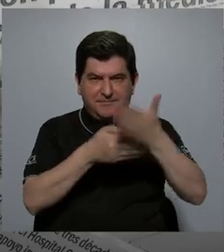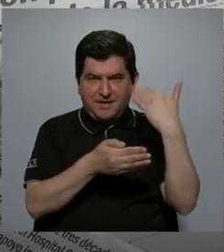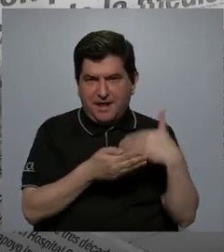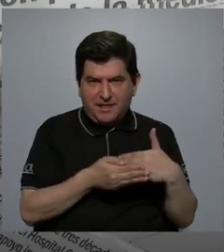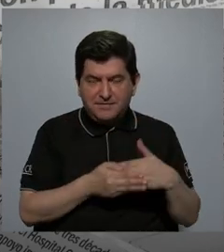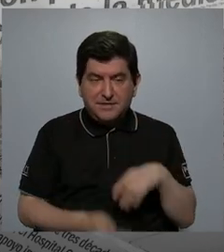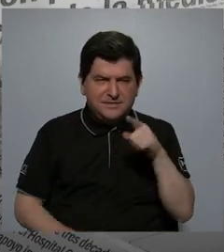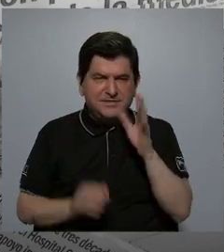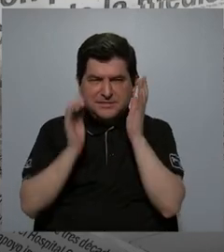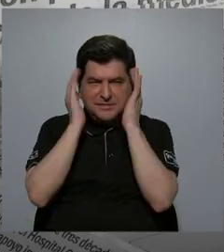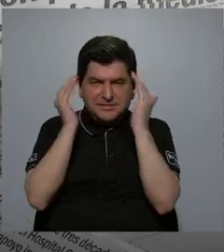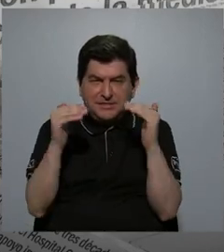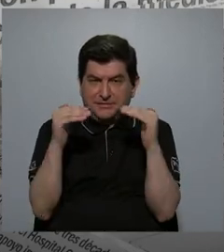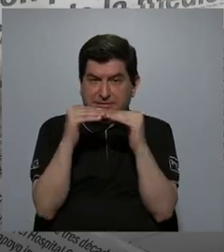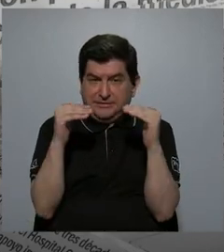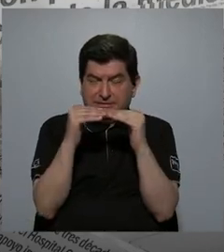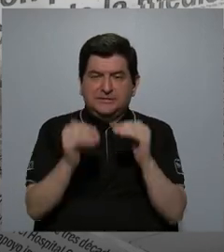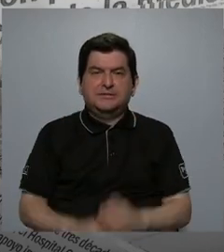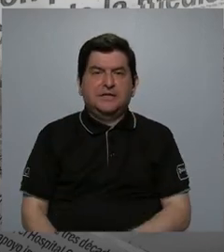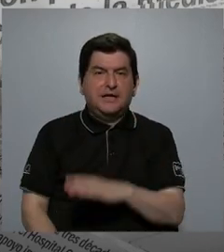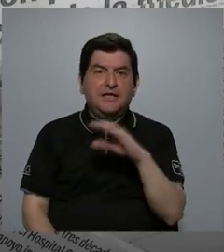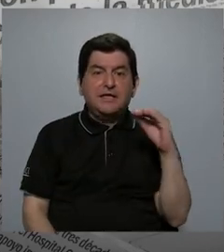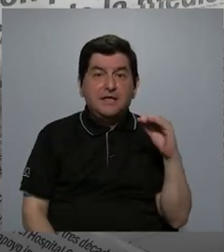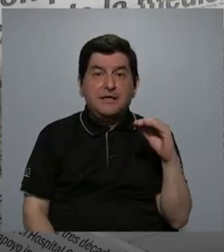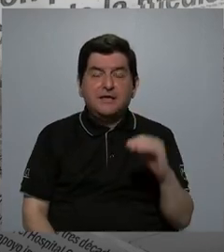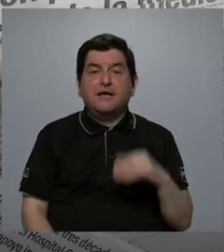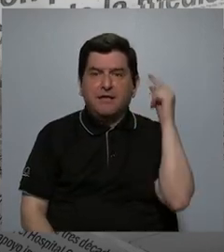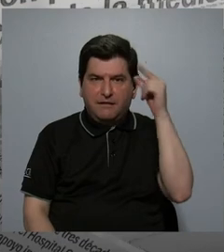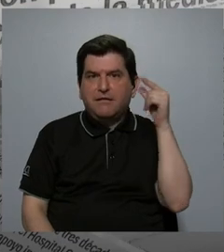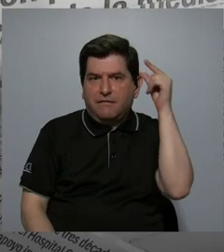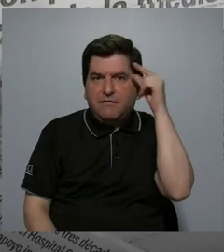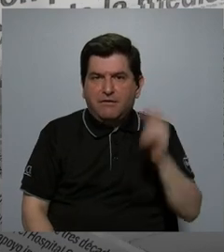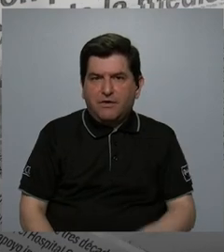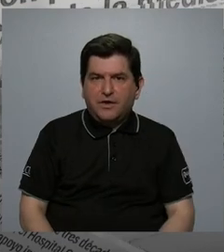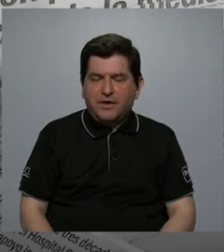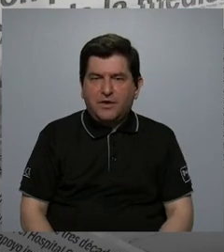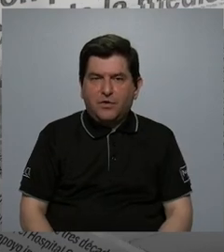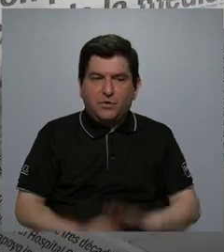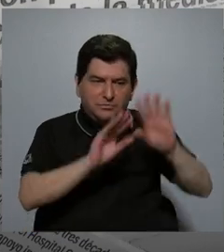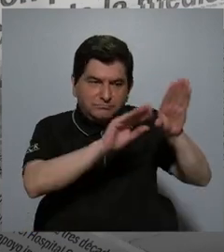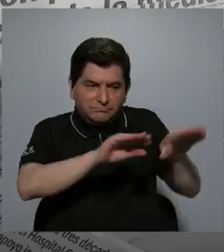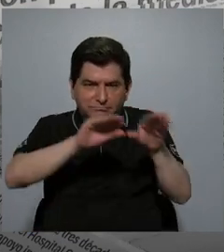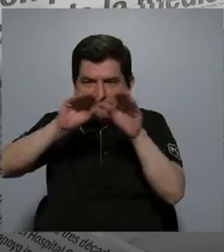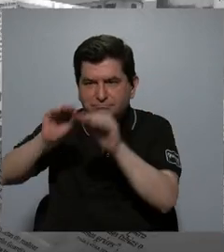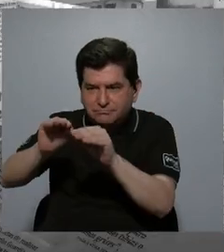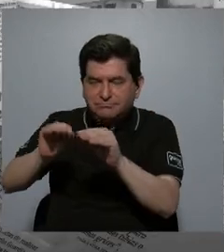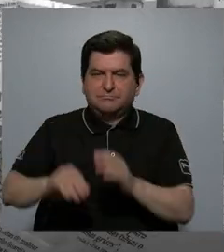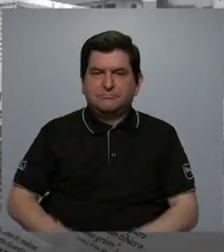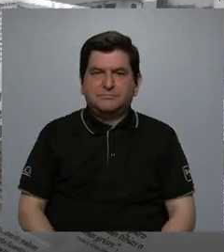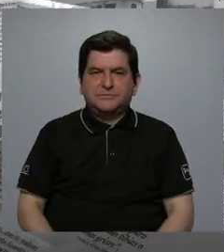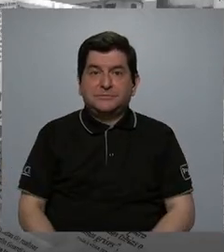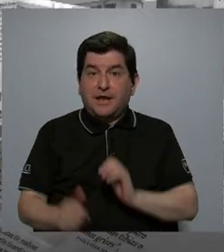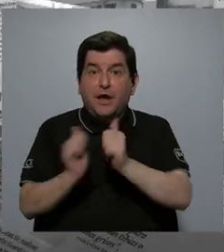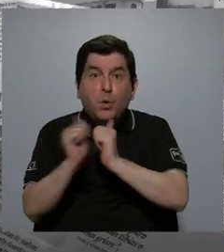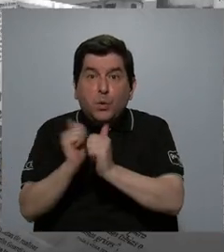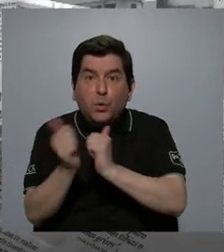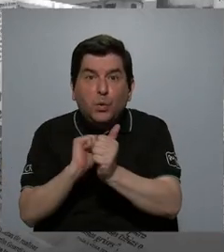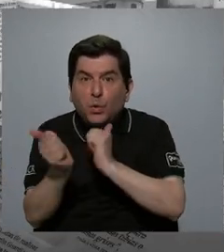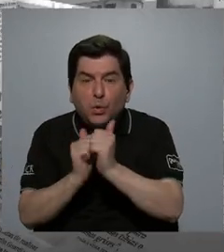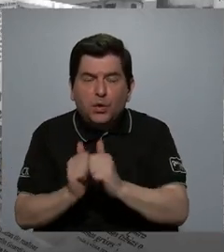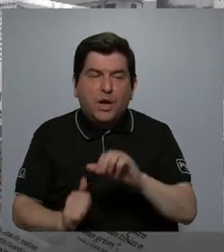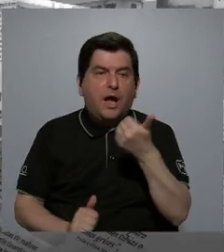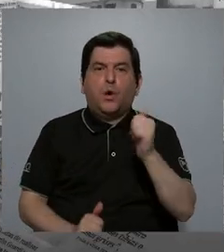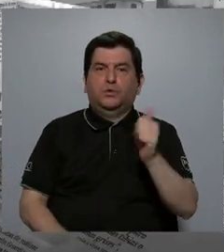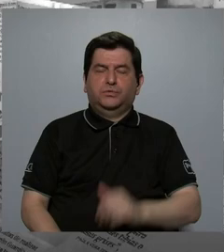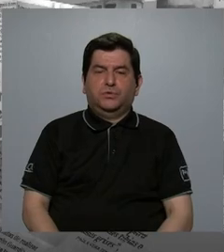antes, esta ansiedad por el estatus y esta ansiedad por el estatus efectivamente se traduce en competitividad con